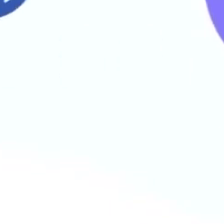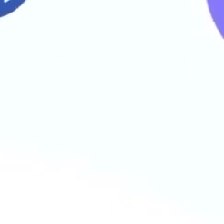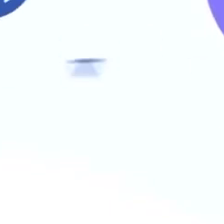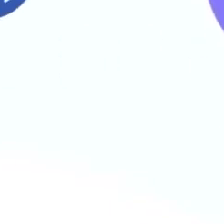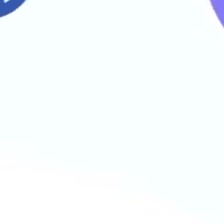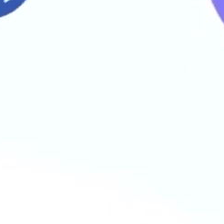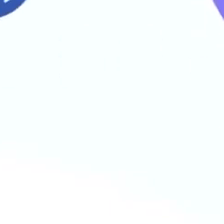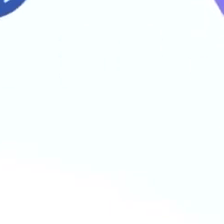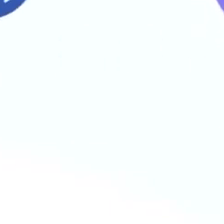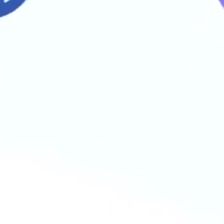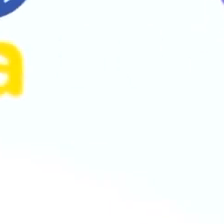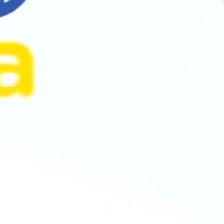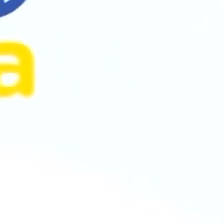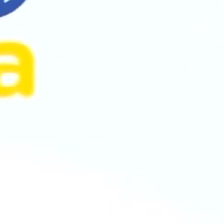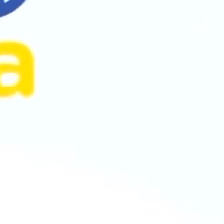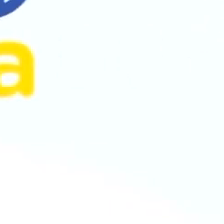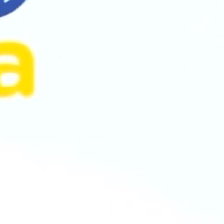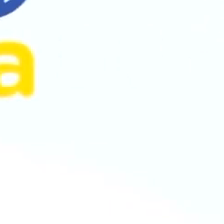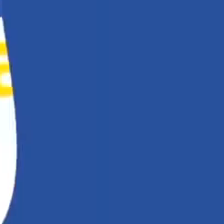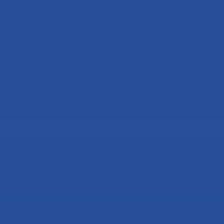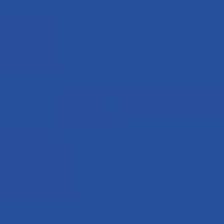¡Aprendo en casa!